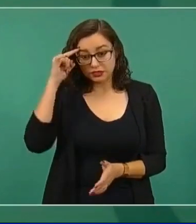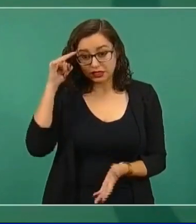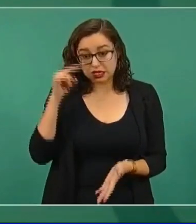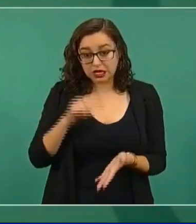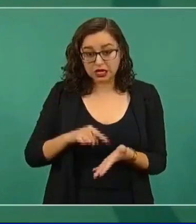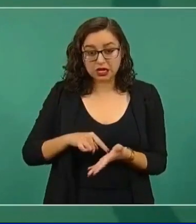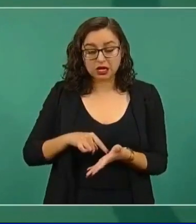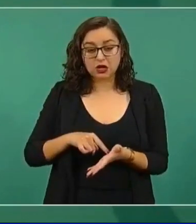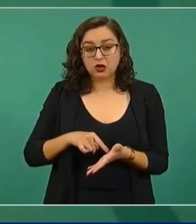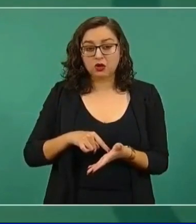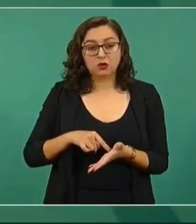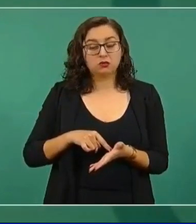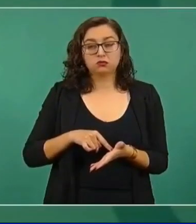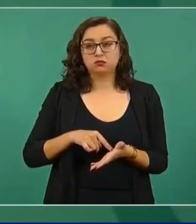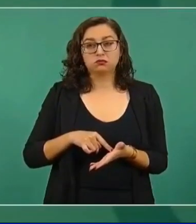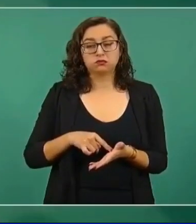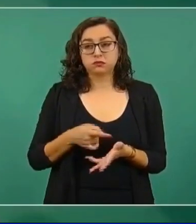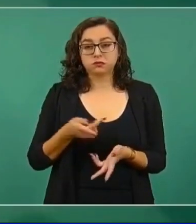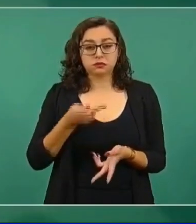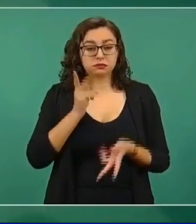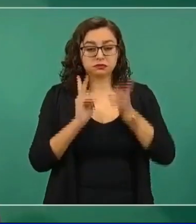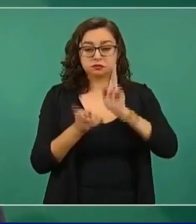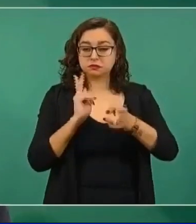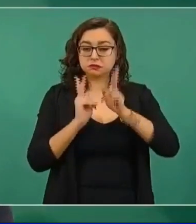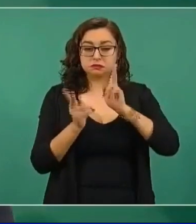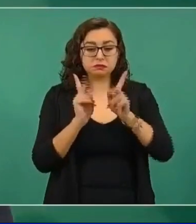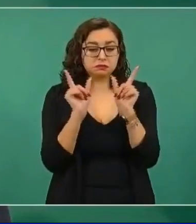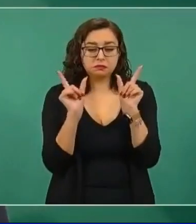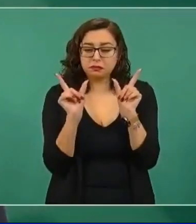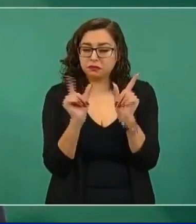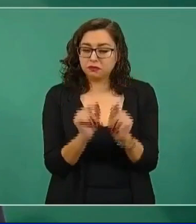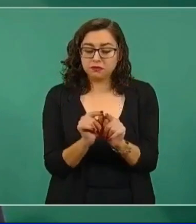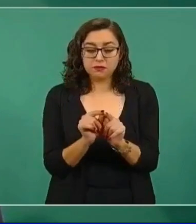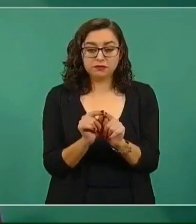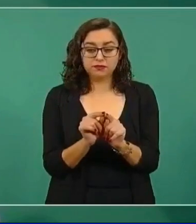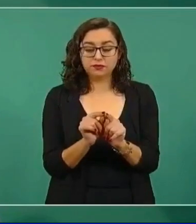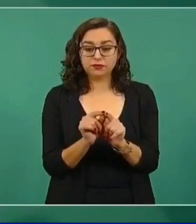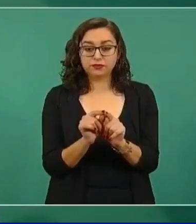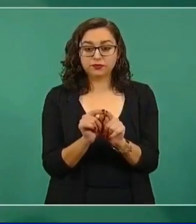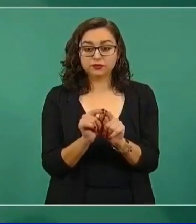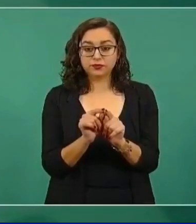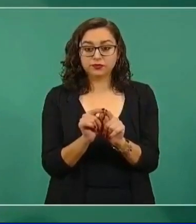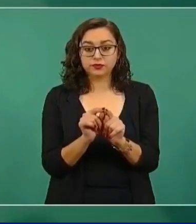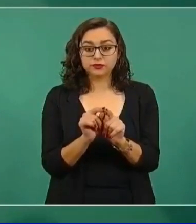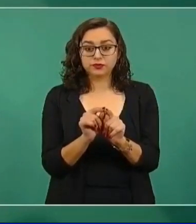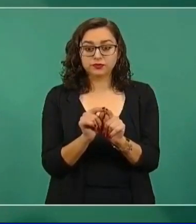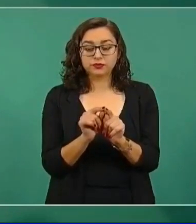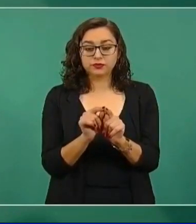unos minutos va a ser